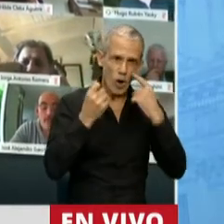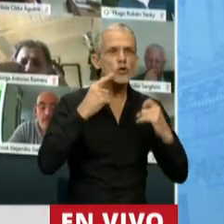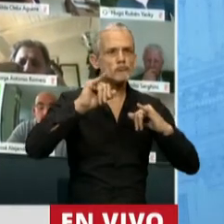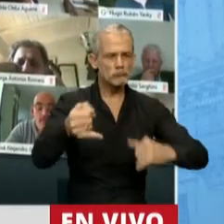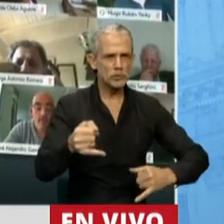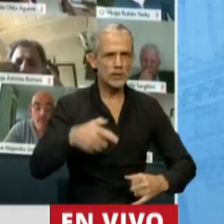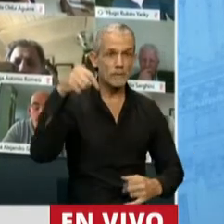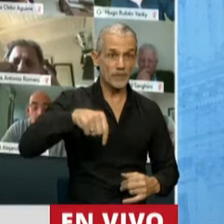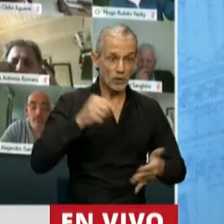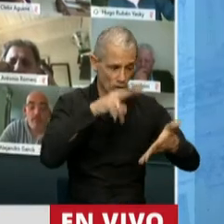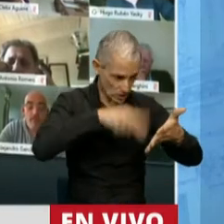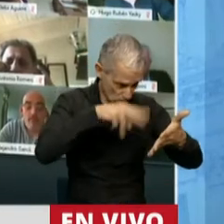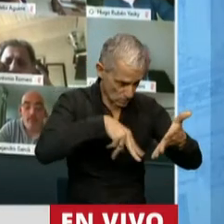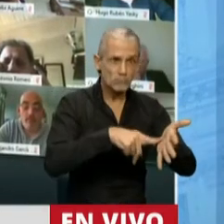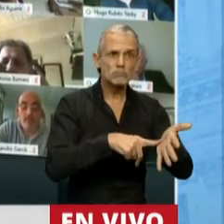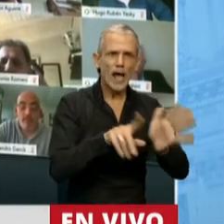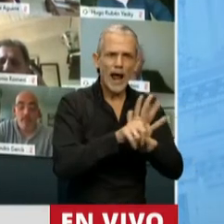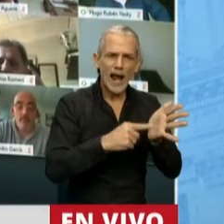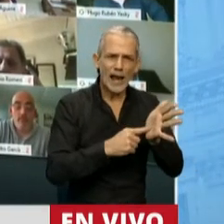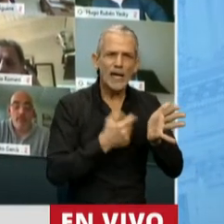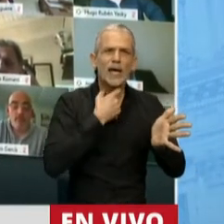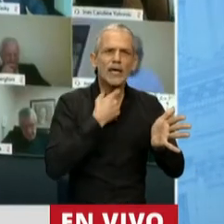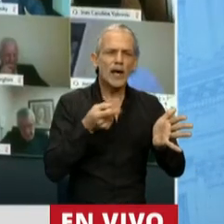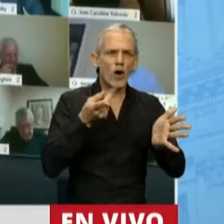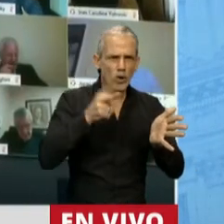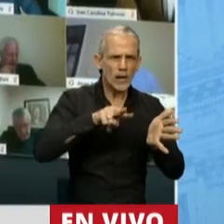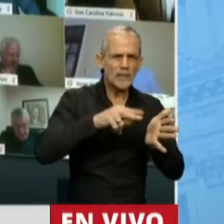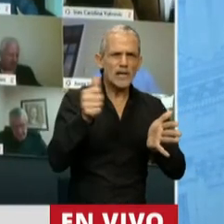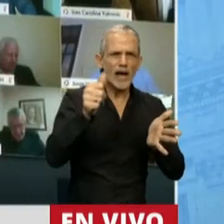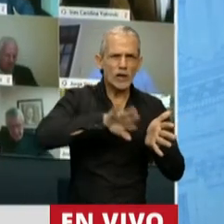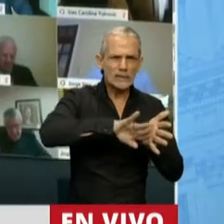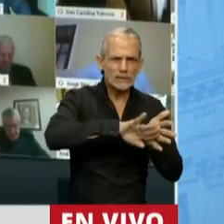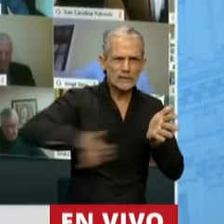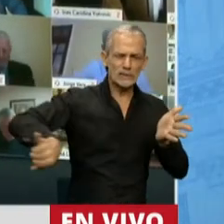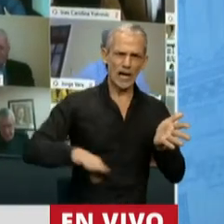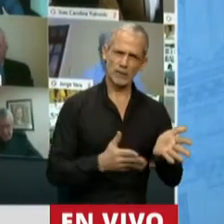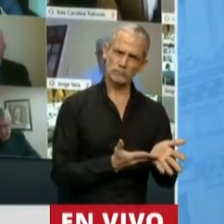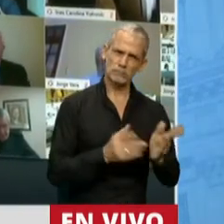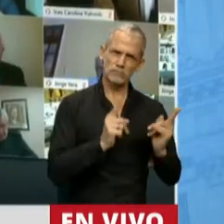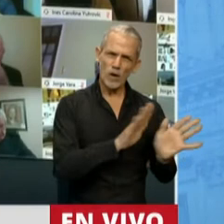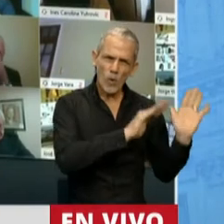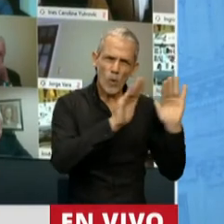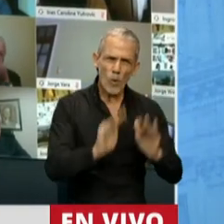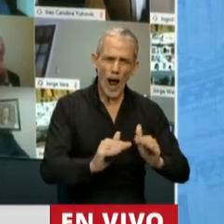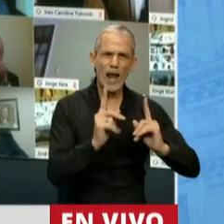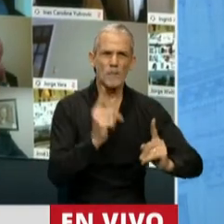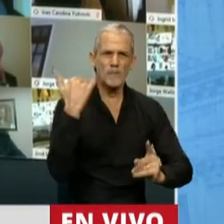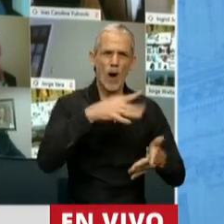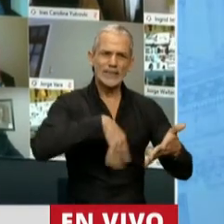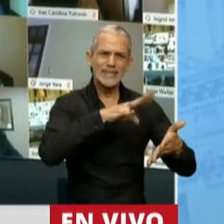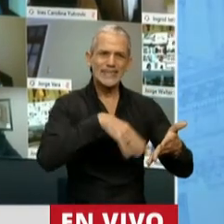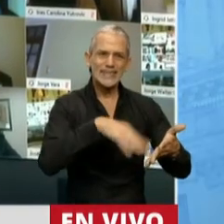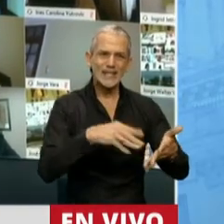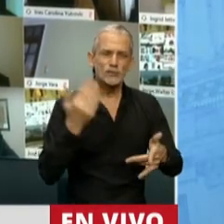Y hoy nos encontramos con que se quiere volver a excluir bajo este texto que replica tal cual ese